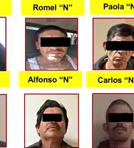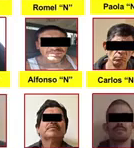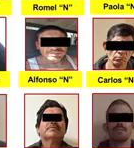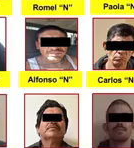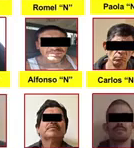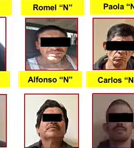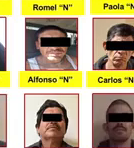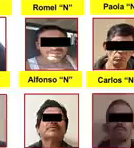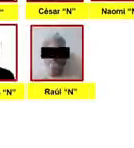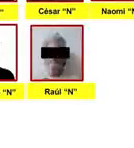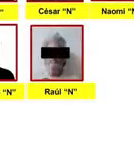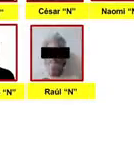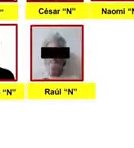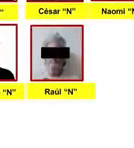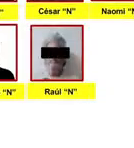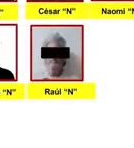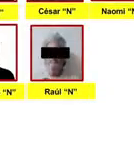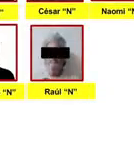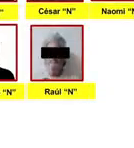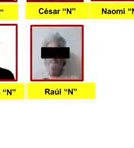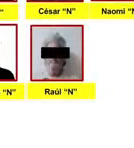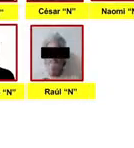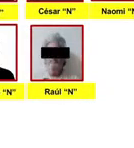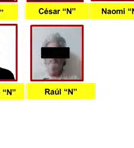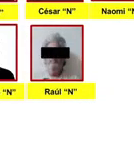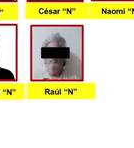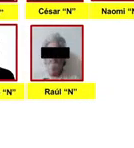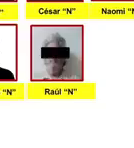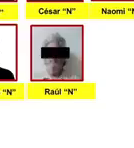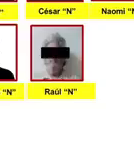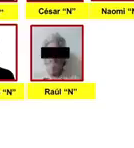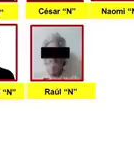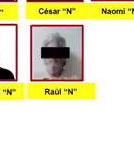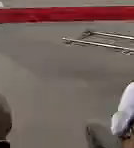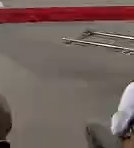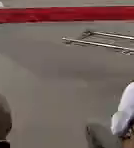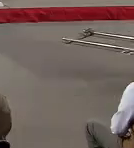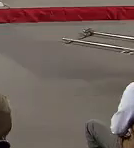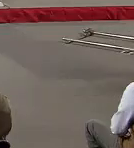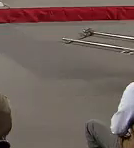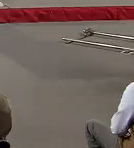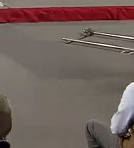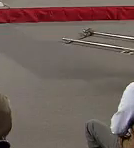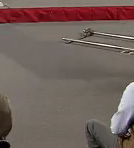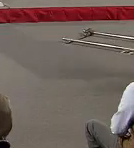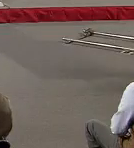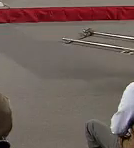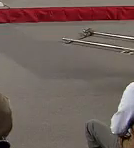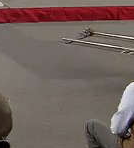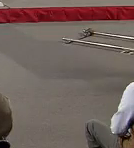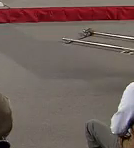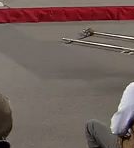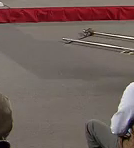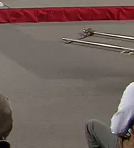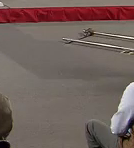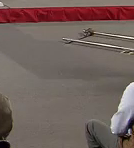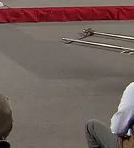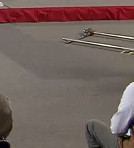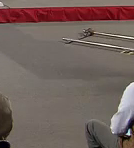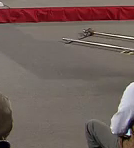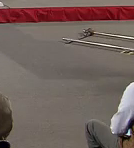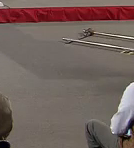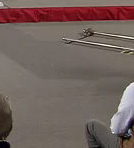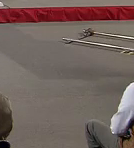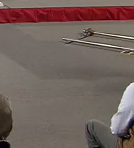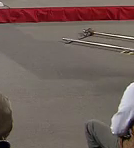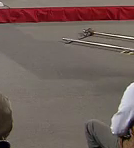50 municipios prioritarios que ha instruido el presidente de la República. Aquí están algunas de las acciones. Por último,